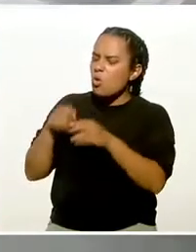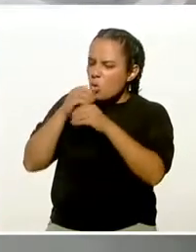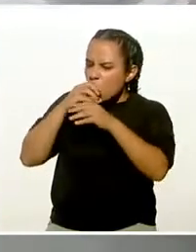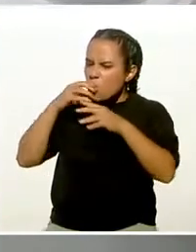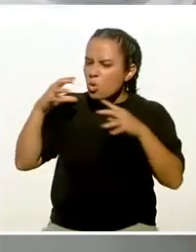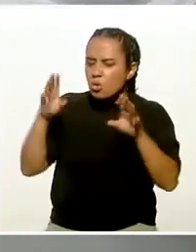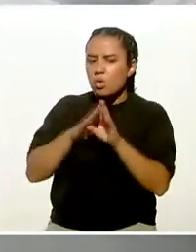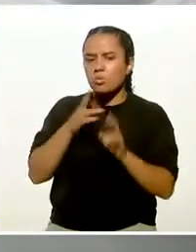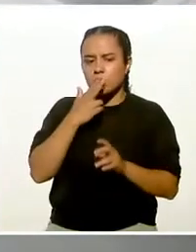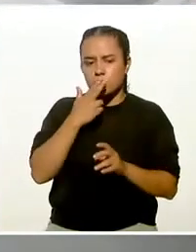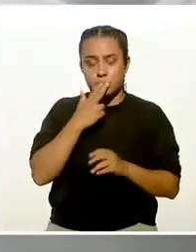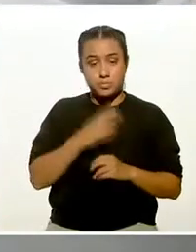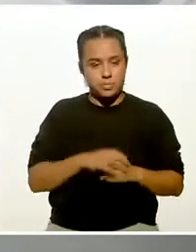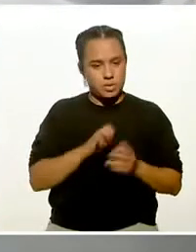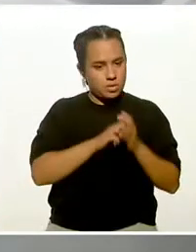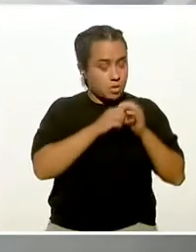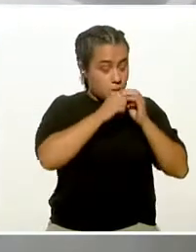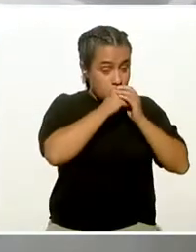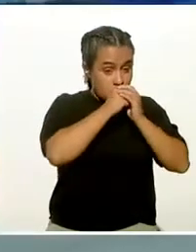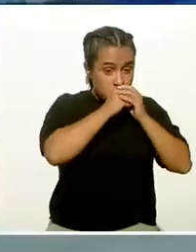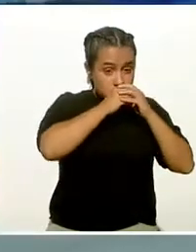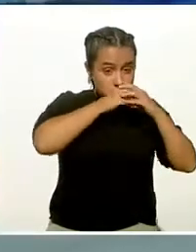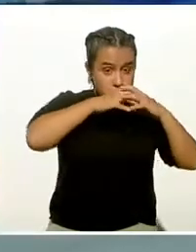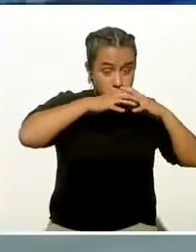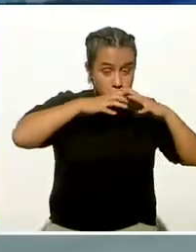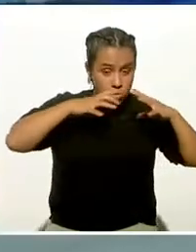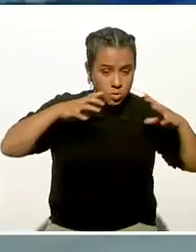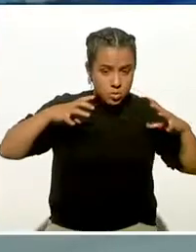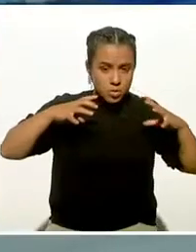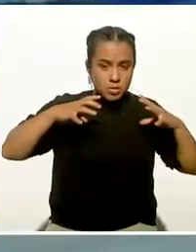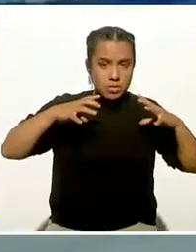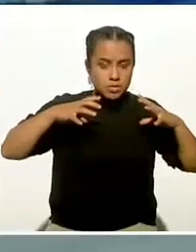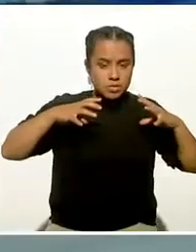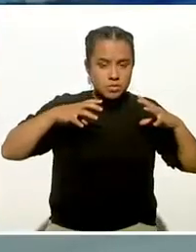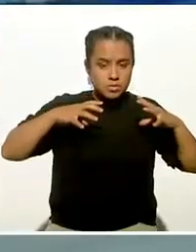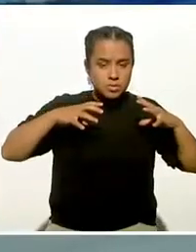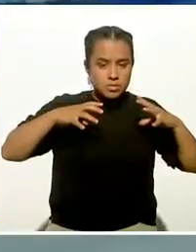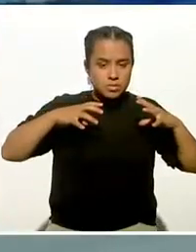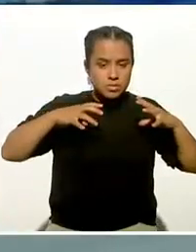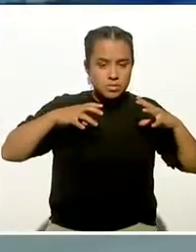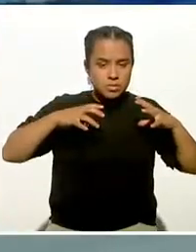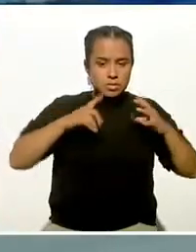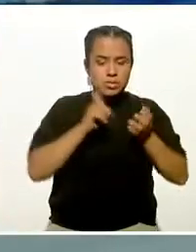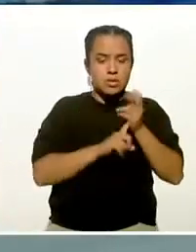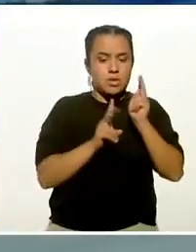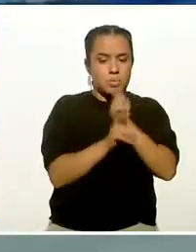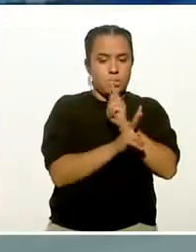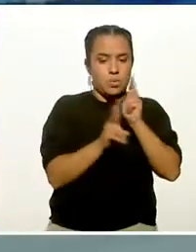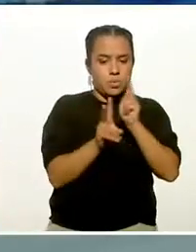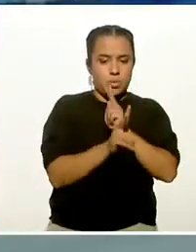simplemente al inflarlos yo estoy ejerciendo una presión ventilatoria